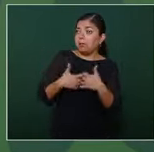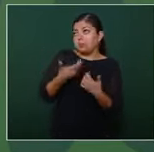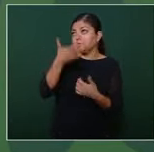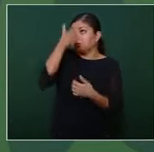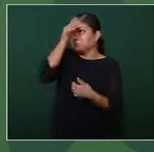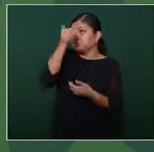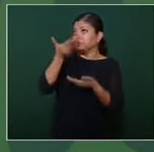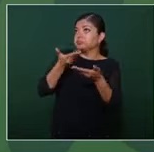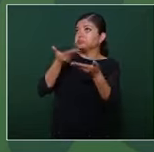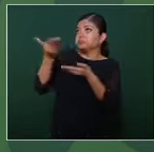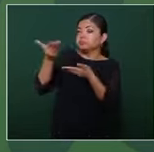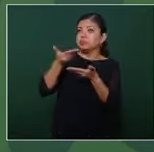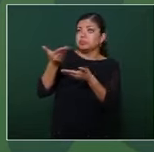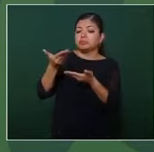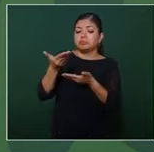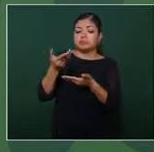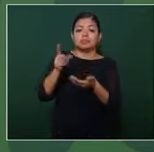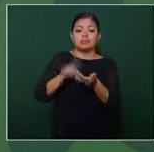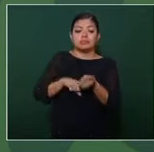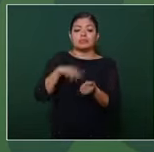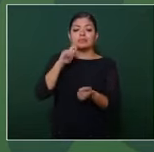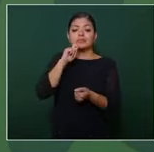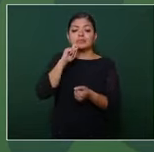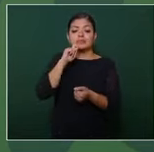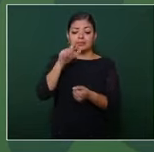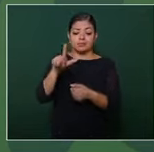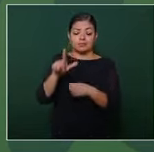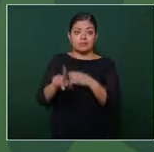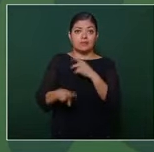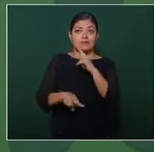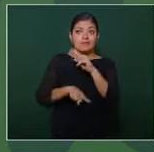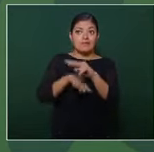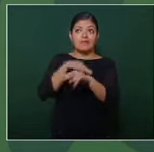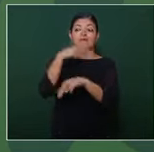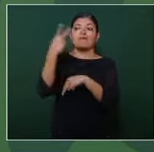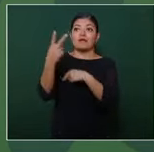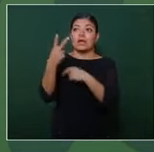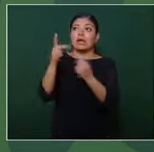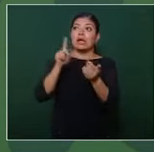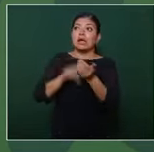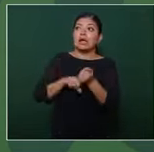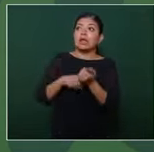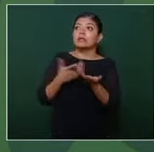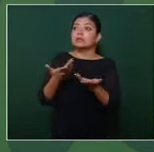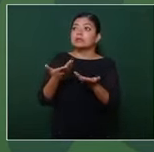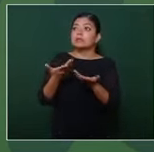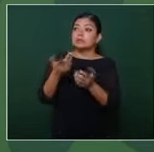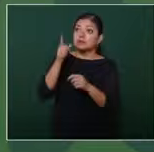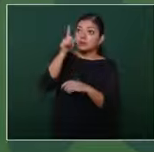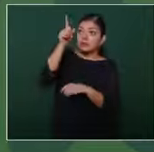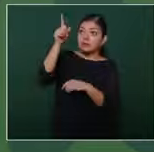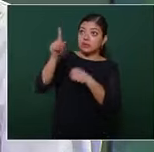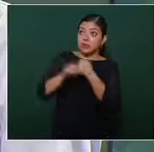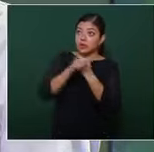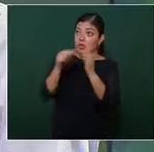y van al Departamento de Estado y ahí hacen sus gestiones